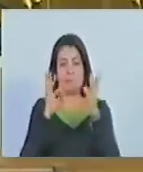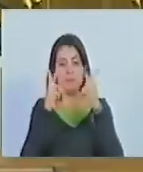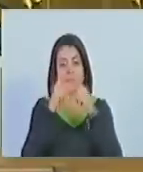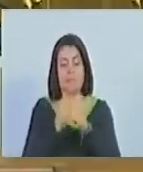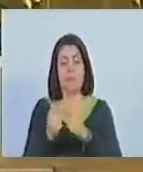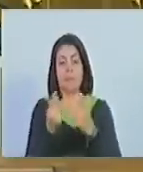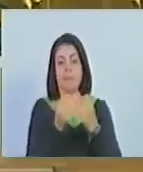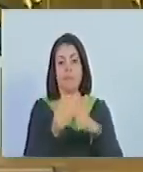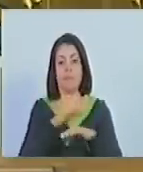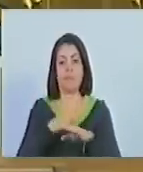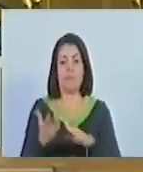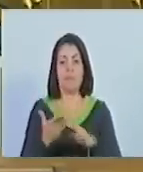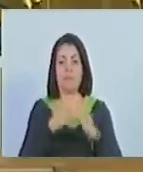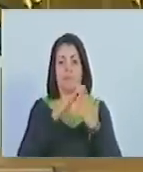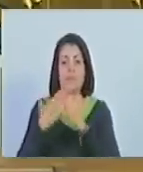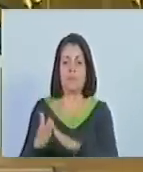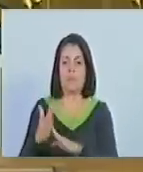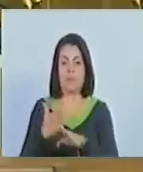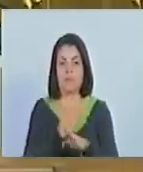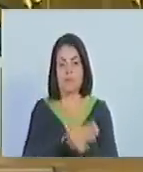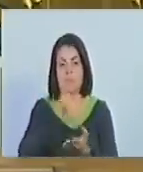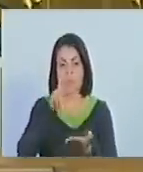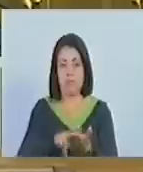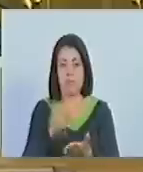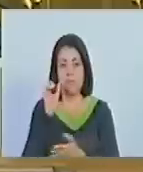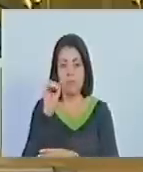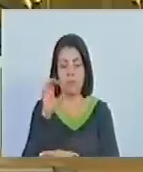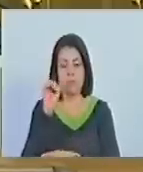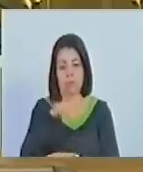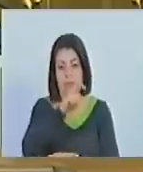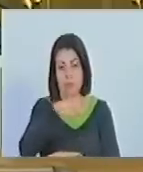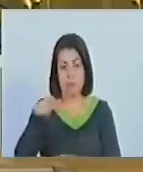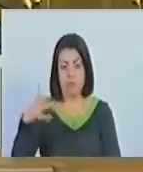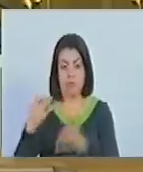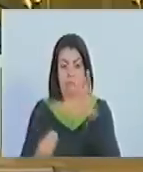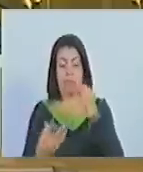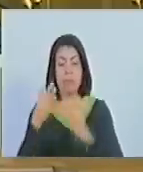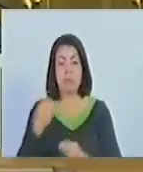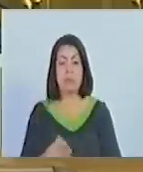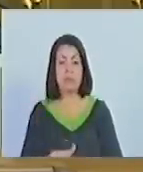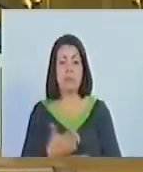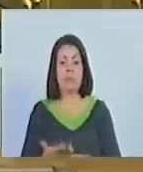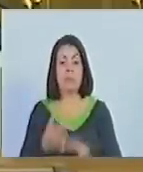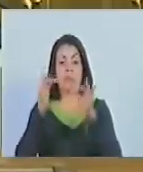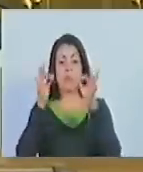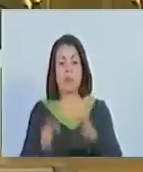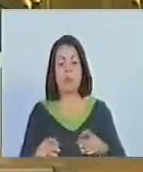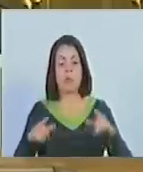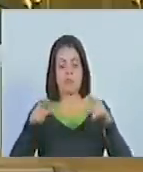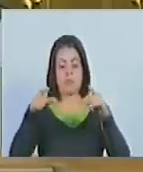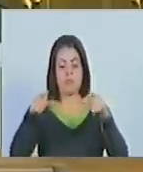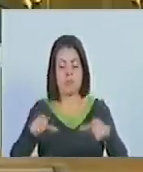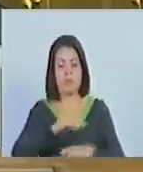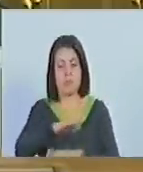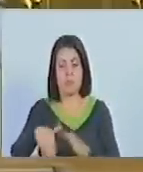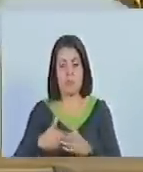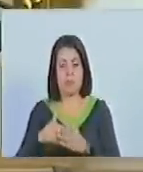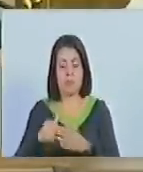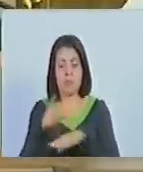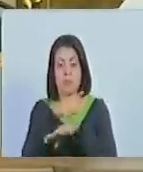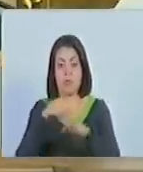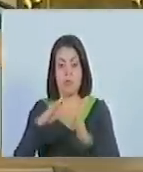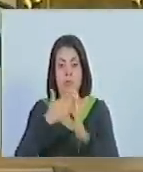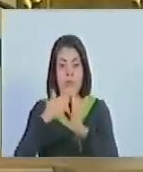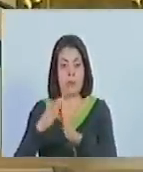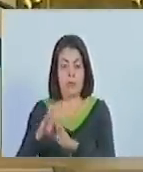Financiera Comunitaria, previa aprobación de la Asamblea de Ciudadanos y Ciudadanos con la justificación del colectivo de gobierno